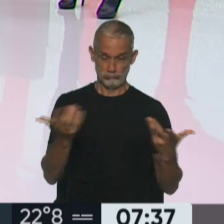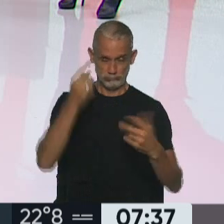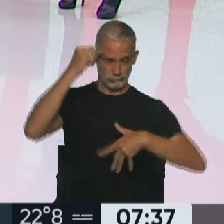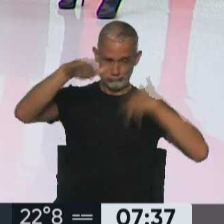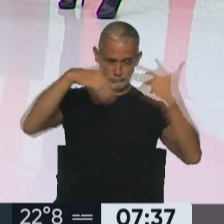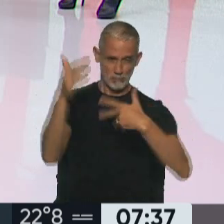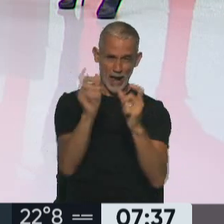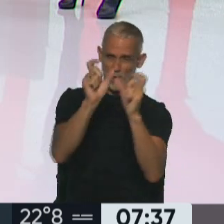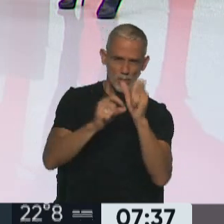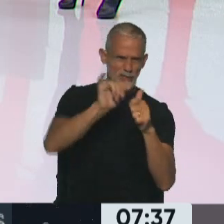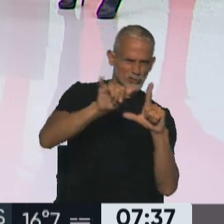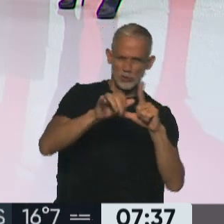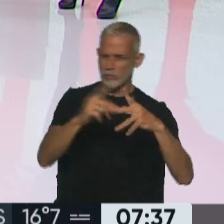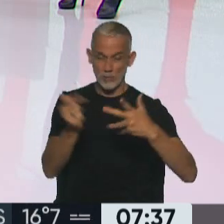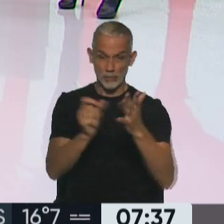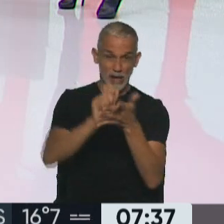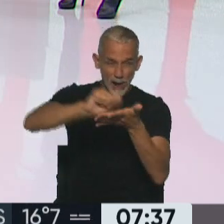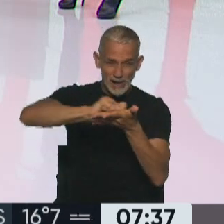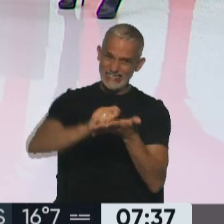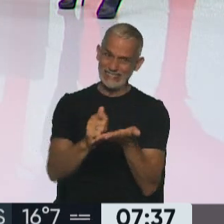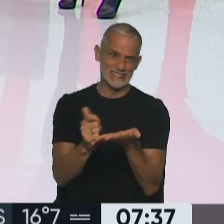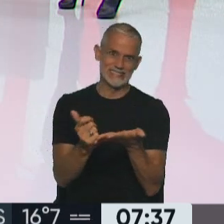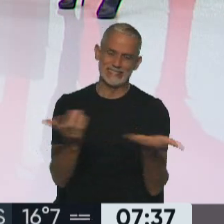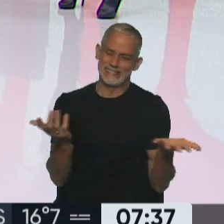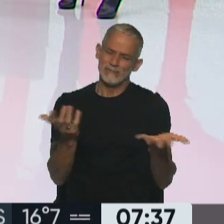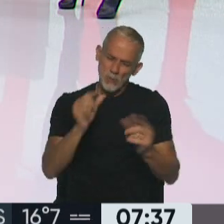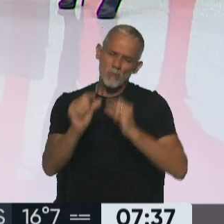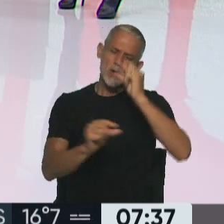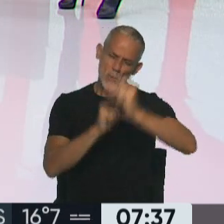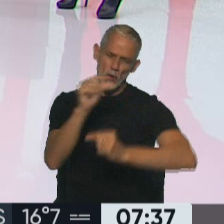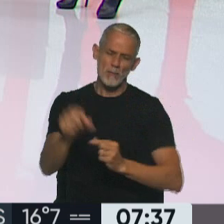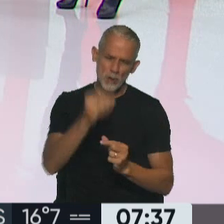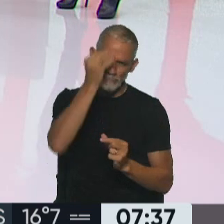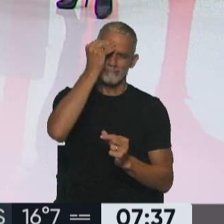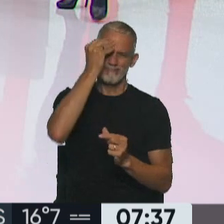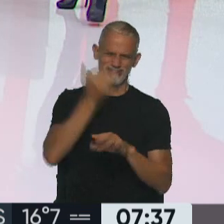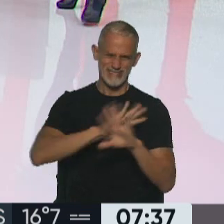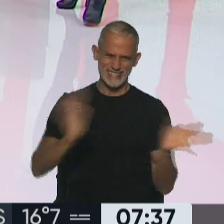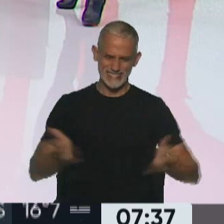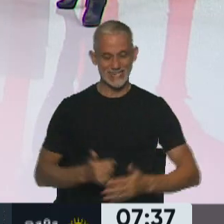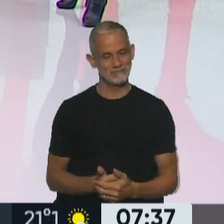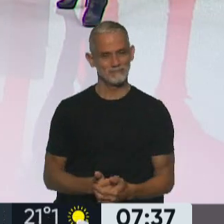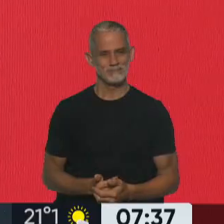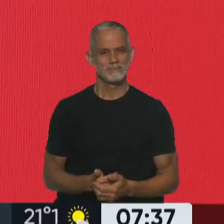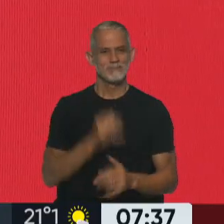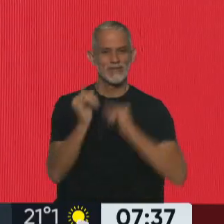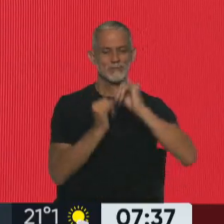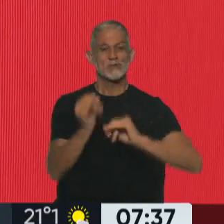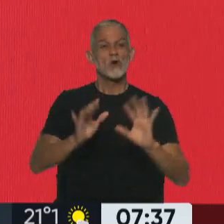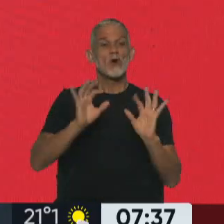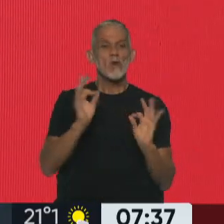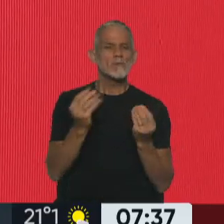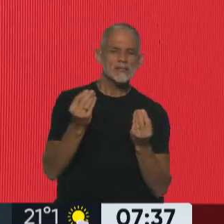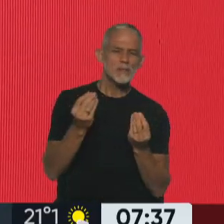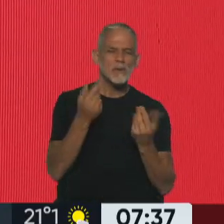anotarse todas las redes sociales de un tirón. Pero bueno, ya iremos teniendo... Paso paso. Paso a paso. Toda la información para